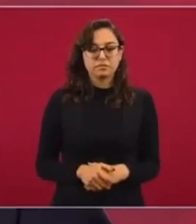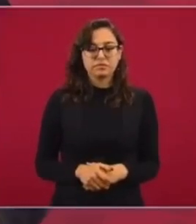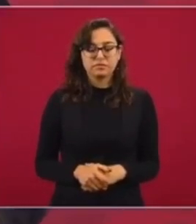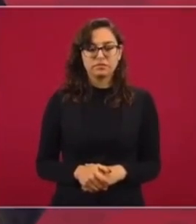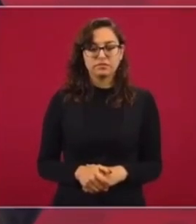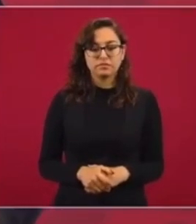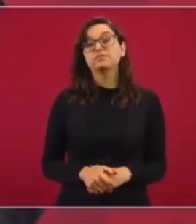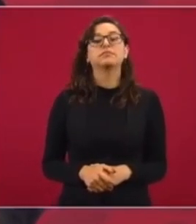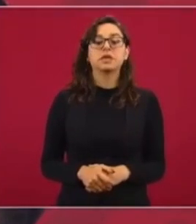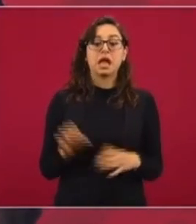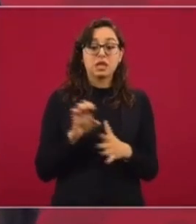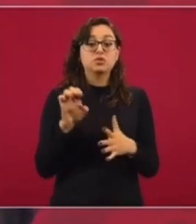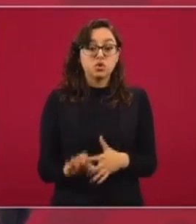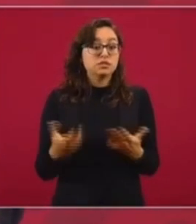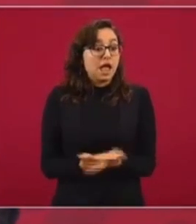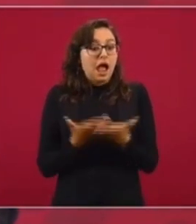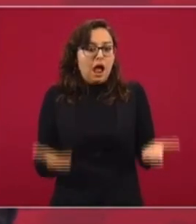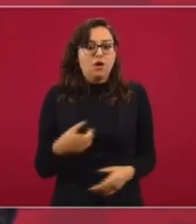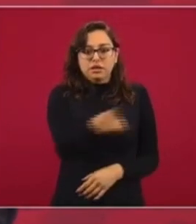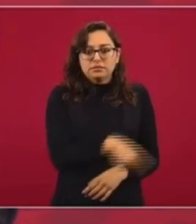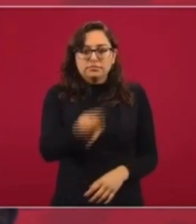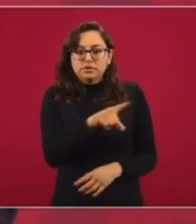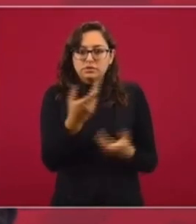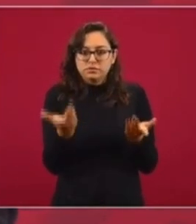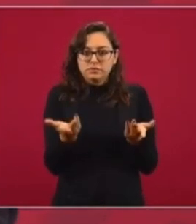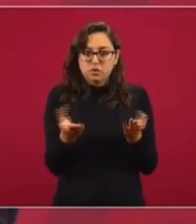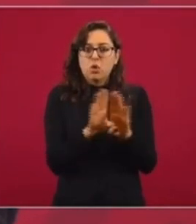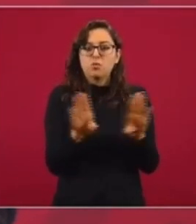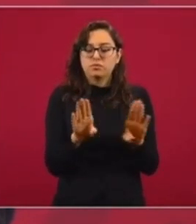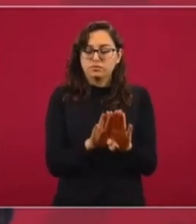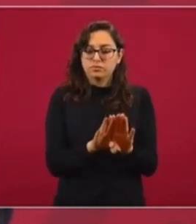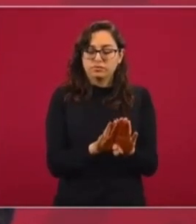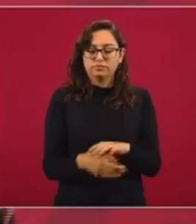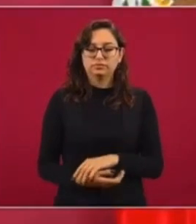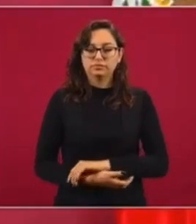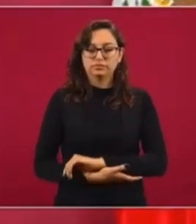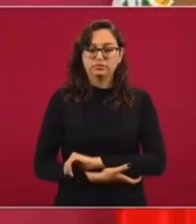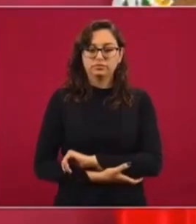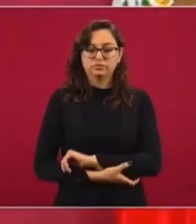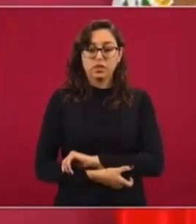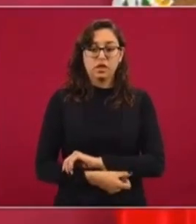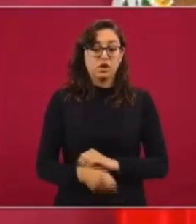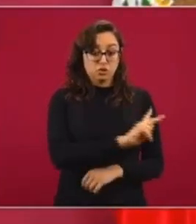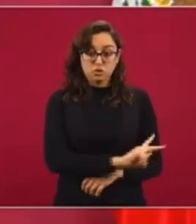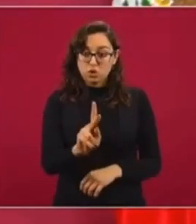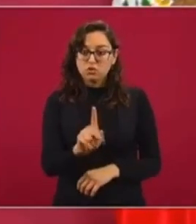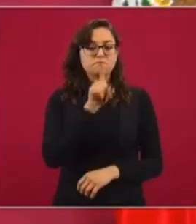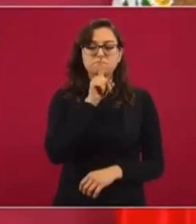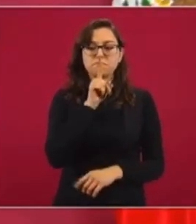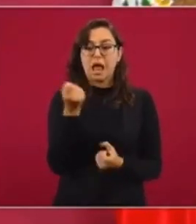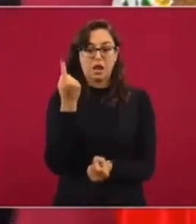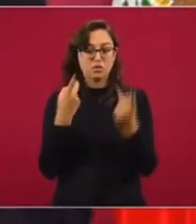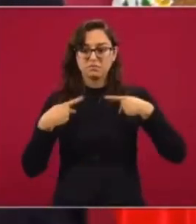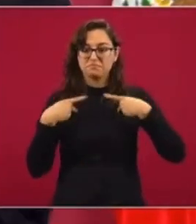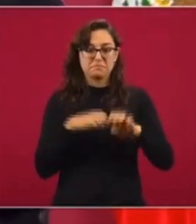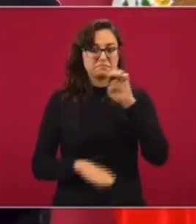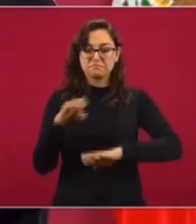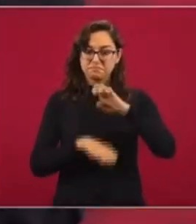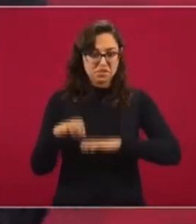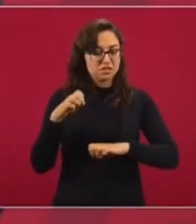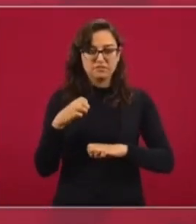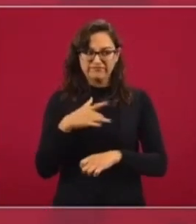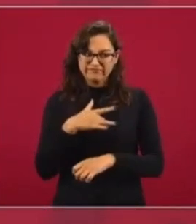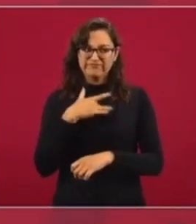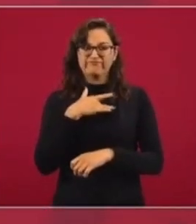¿Qué es lo que están ahora pensando? Ya no todos, ¿eh? Porque las cosas también han cambiado. Hay muchos empresarios que ya se dieron cuenta